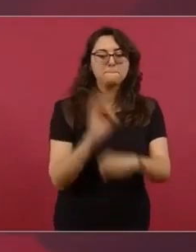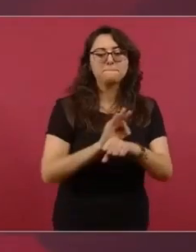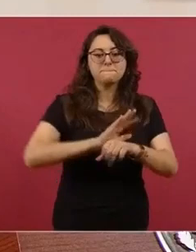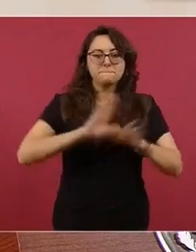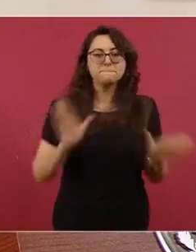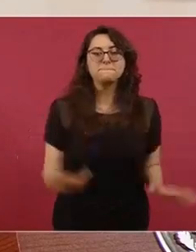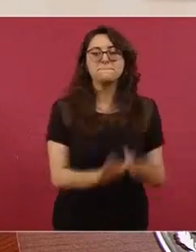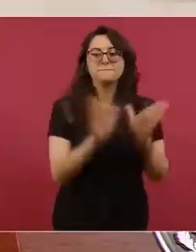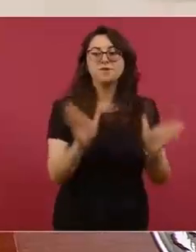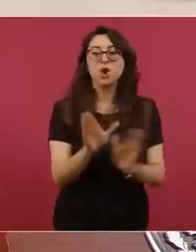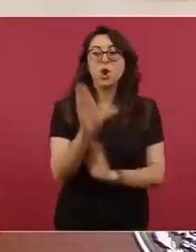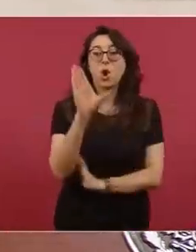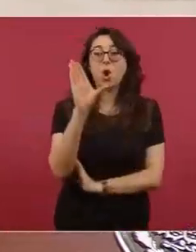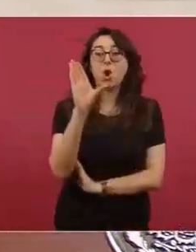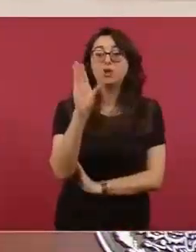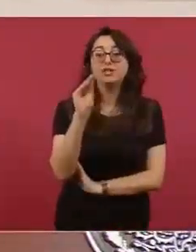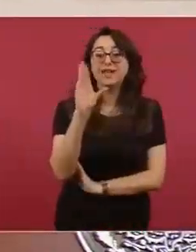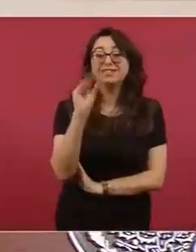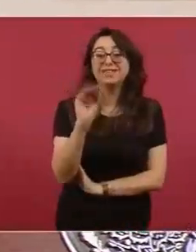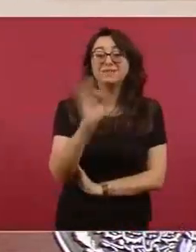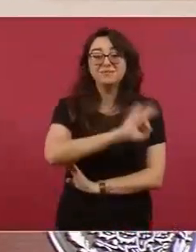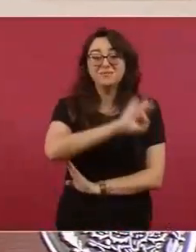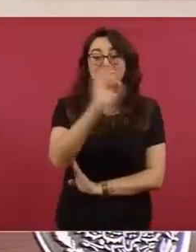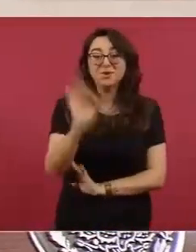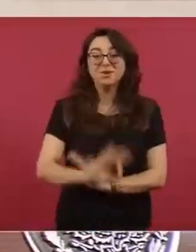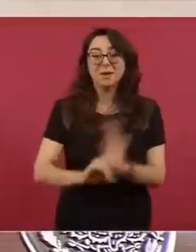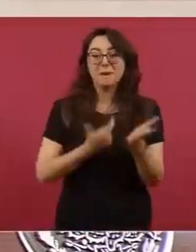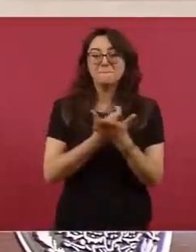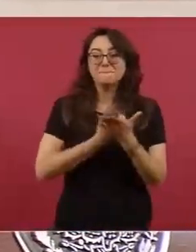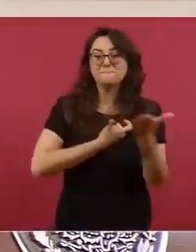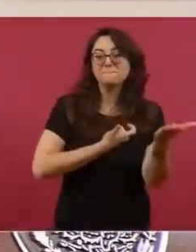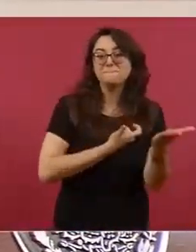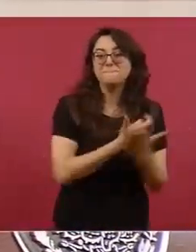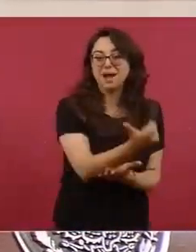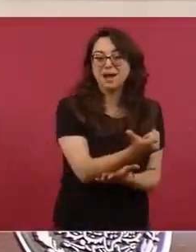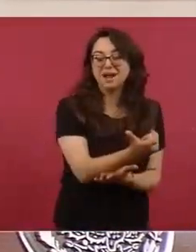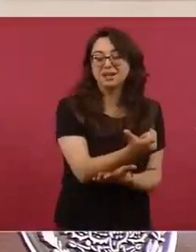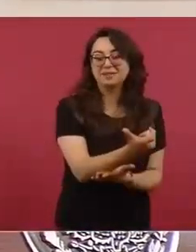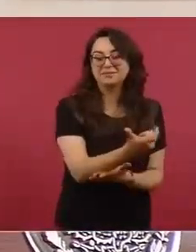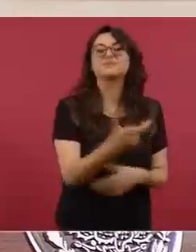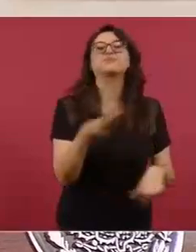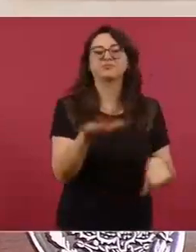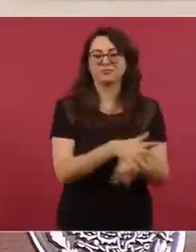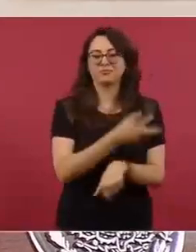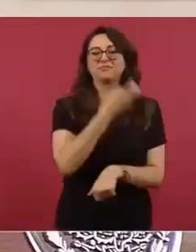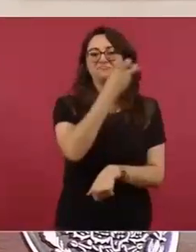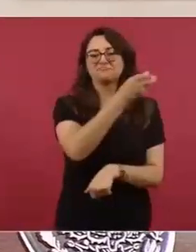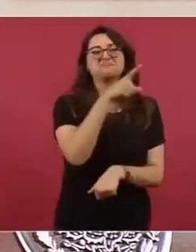Entonces, por eso pueden vender más barato,